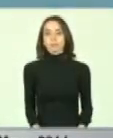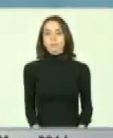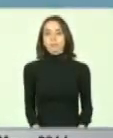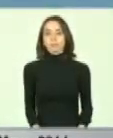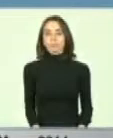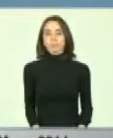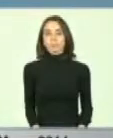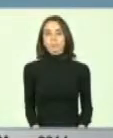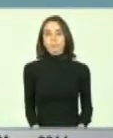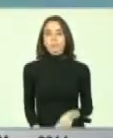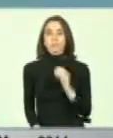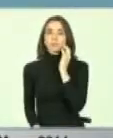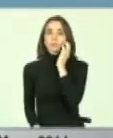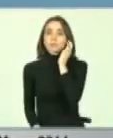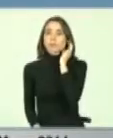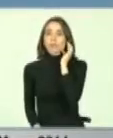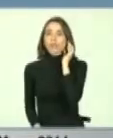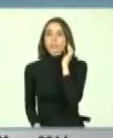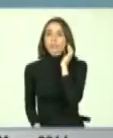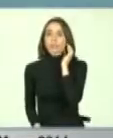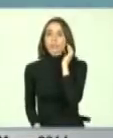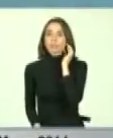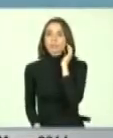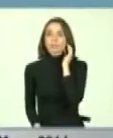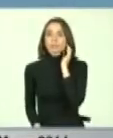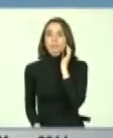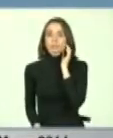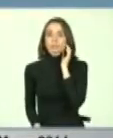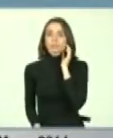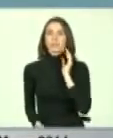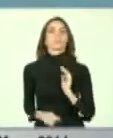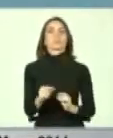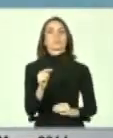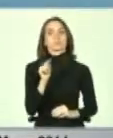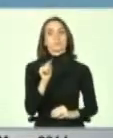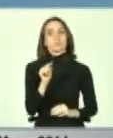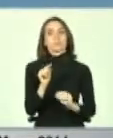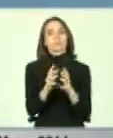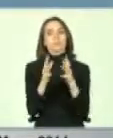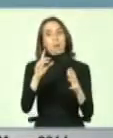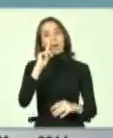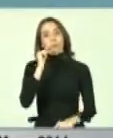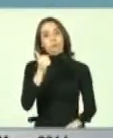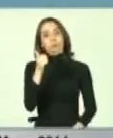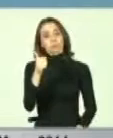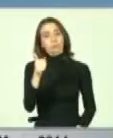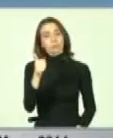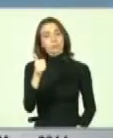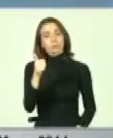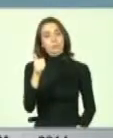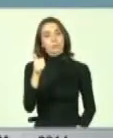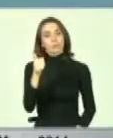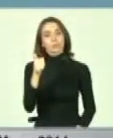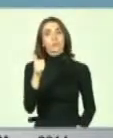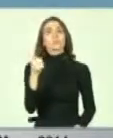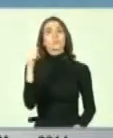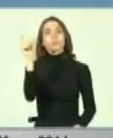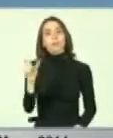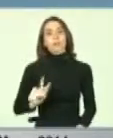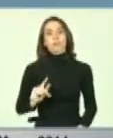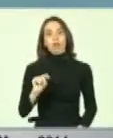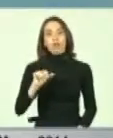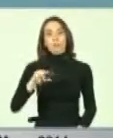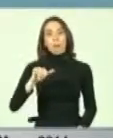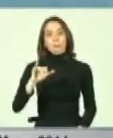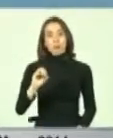Saludar también a Mauro Tamayo, Director del Senado, y desearle el mayor de los éxitos en la tarea que la